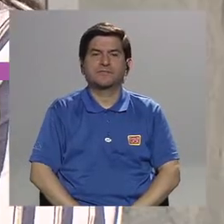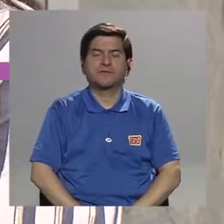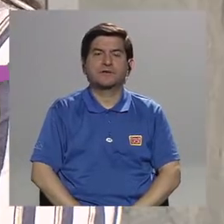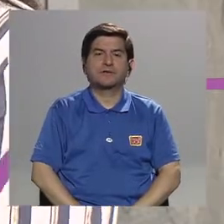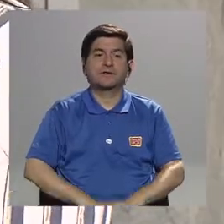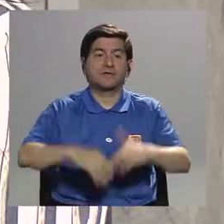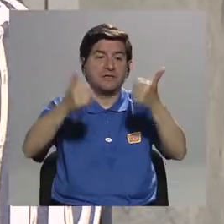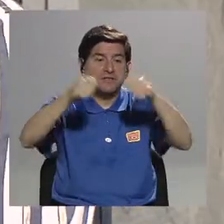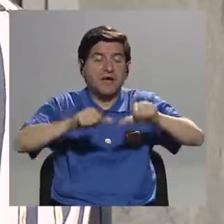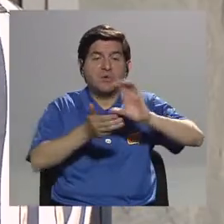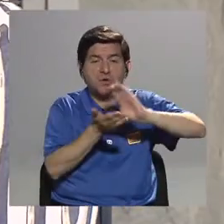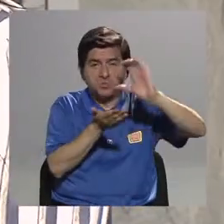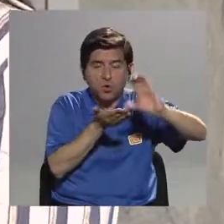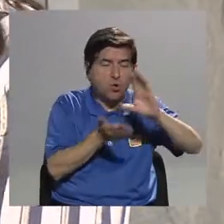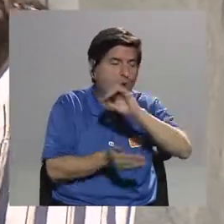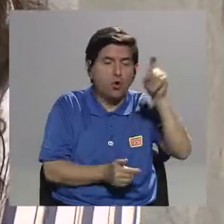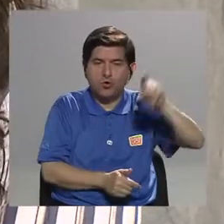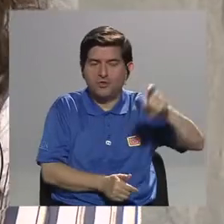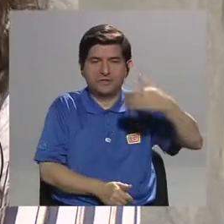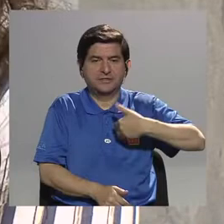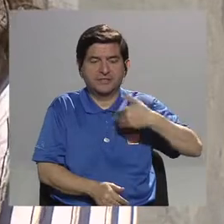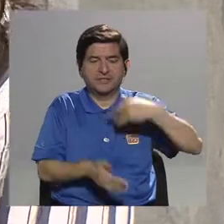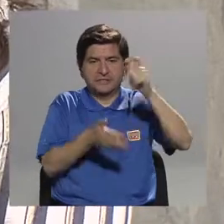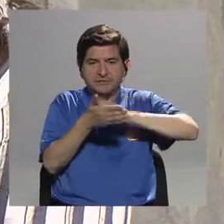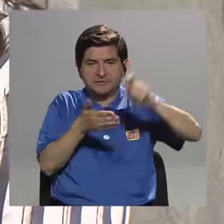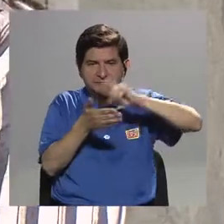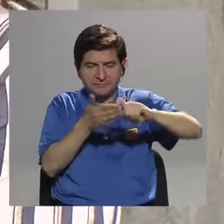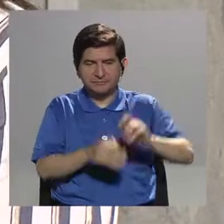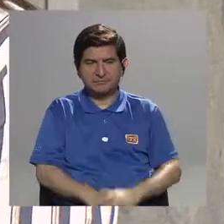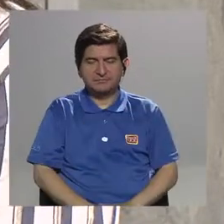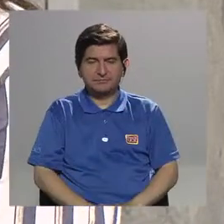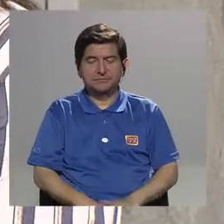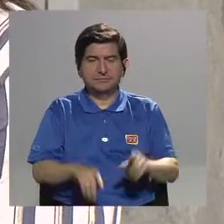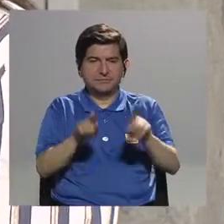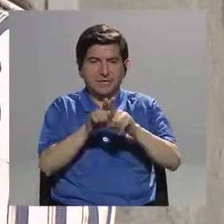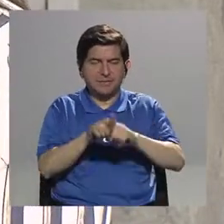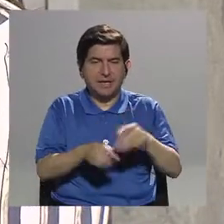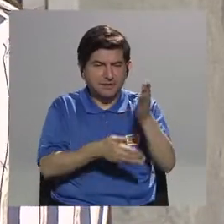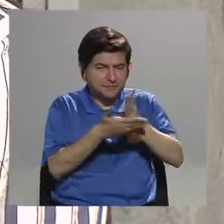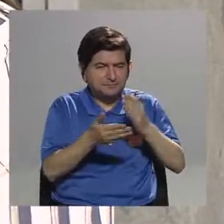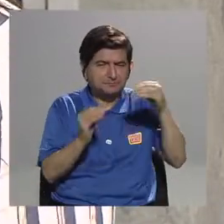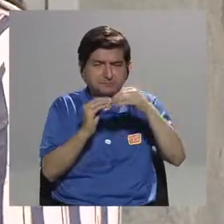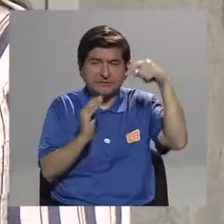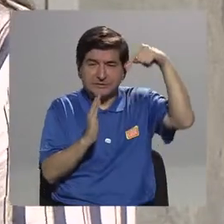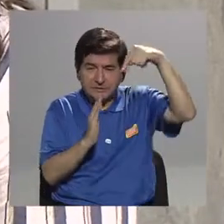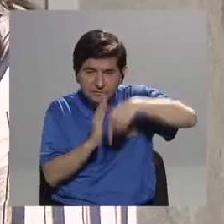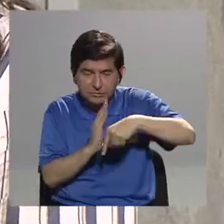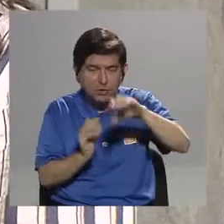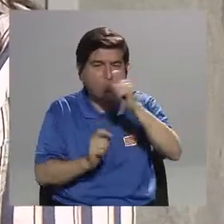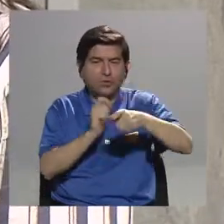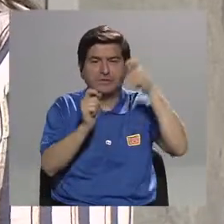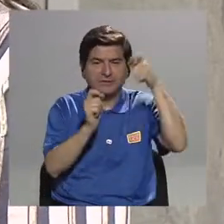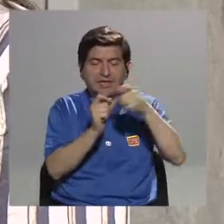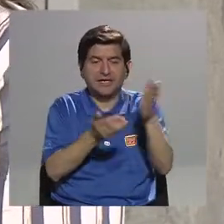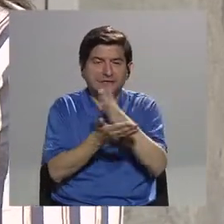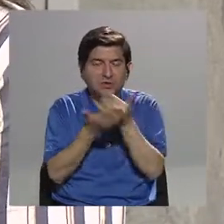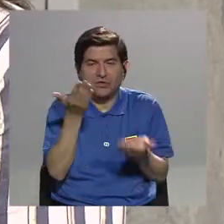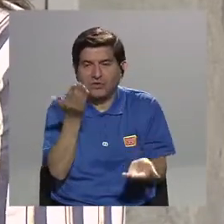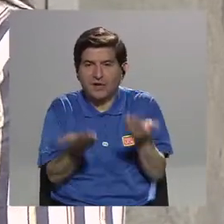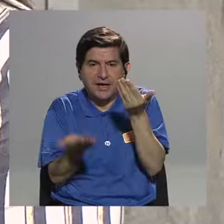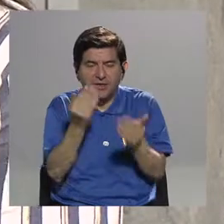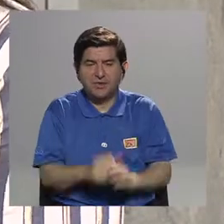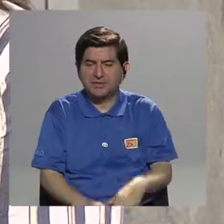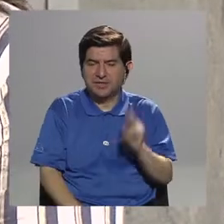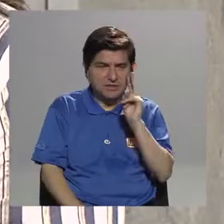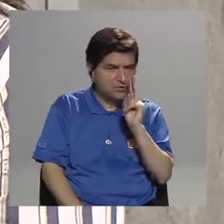los cursos que tenemos y las necesidades que tiene la escuela, se hacen disecciones más profundas o específicas de algo que